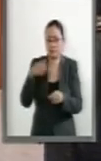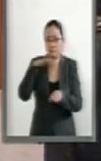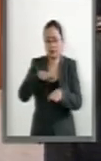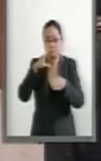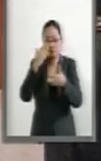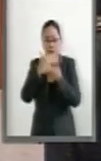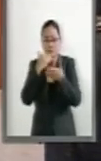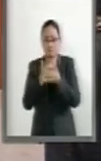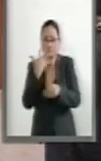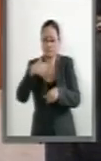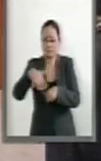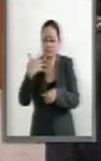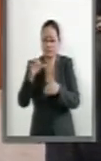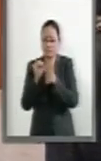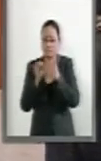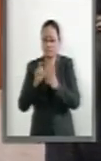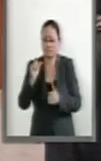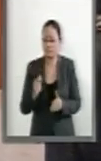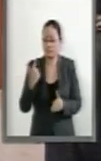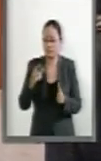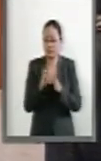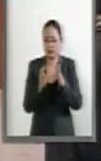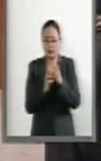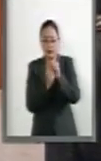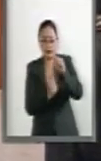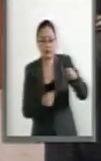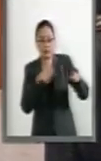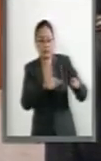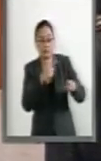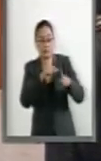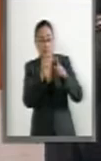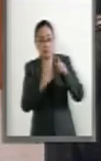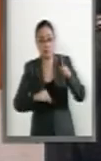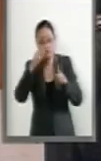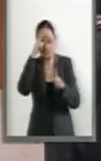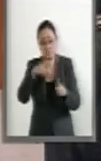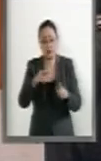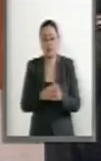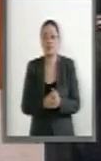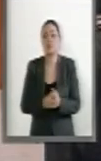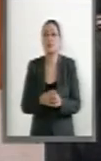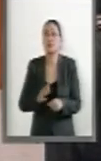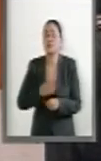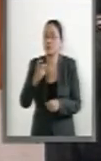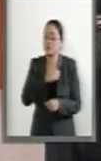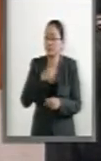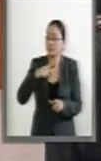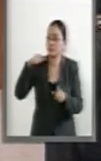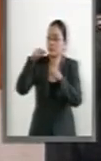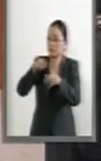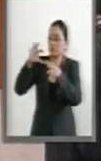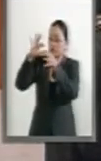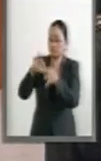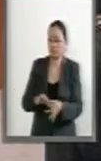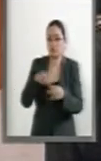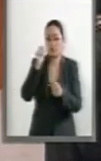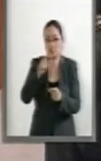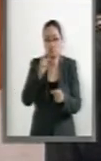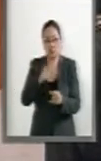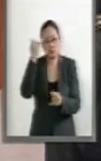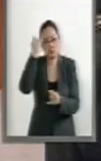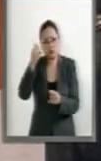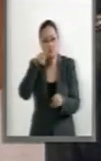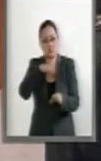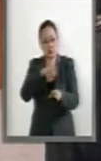párrafo 15 del artículo 27 de la Constitución de los Estados Unidos Mexicanos, por lo cual debe procurarse congruencia con el